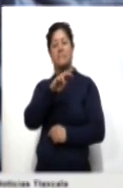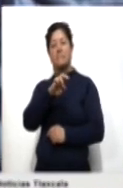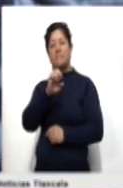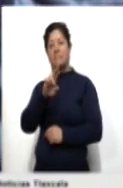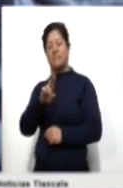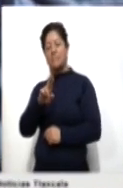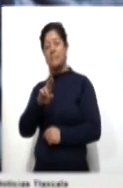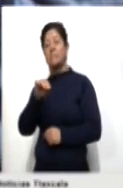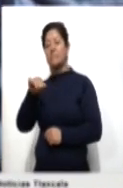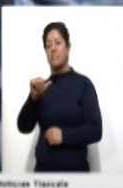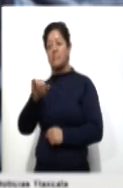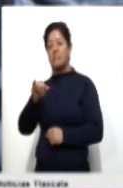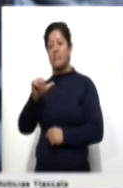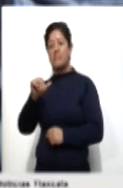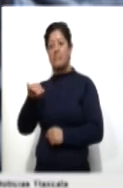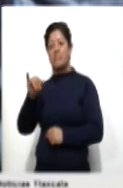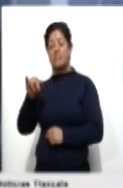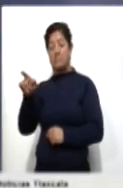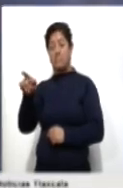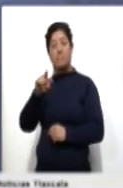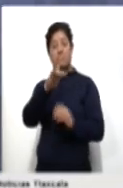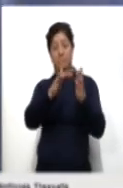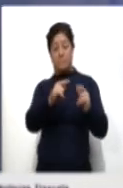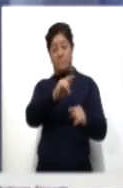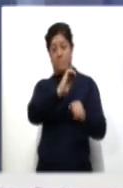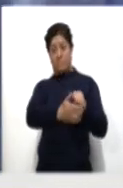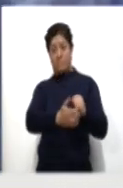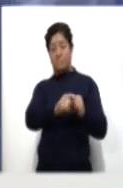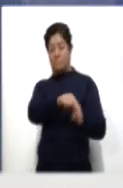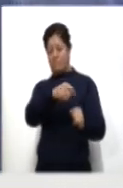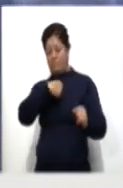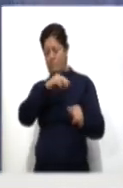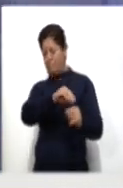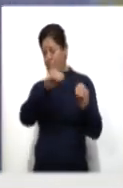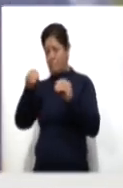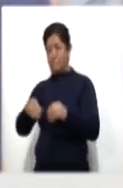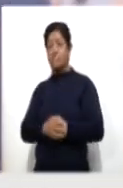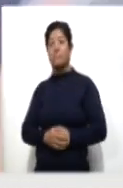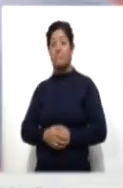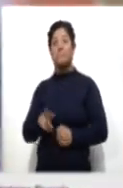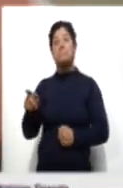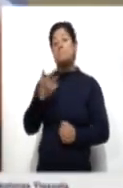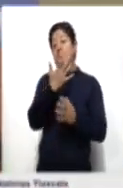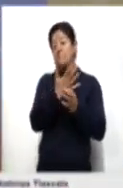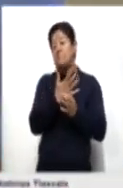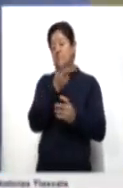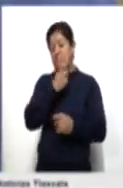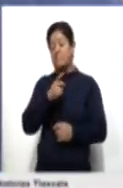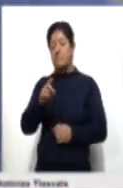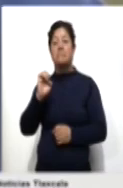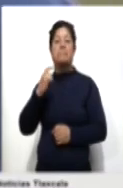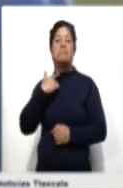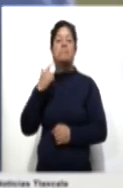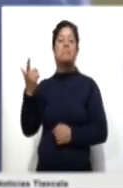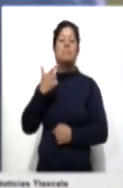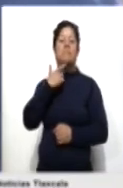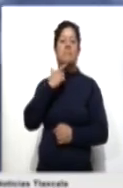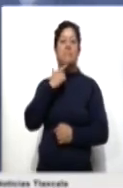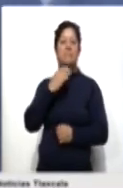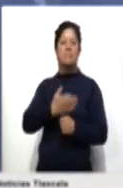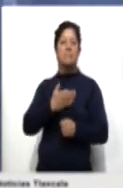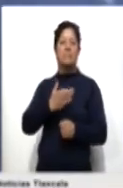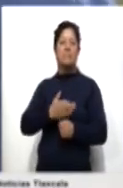termine su vínculo con el club parisino. ¿Podrá? Según precisiones del Daily Mirror, el ex crack de la selección de Inglaterra y actual